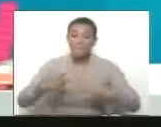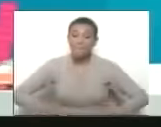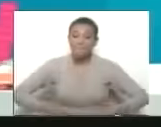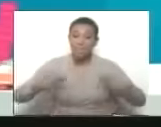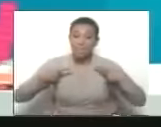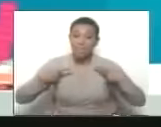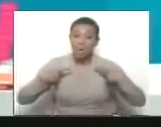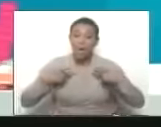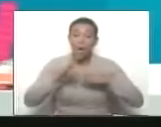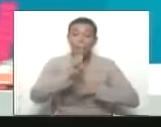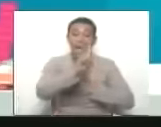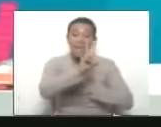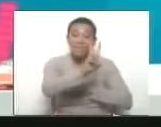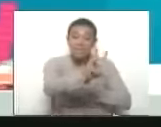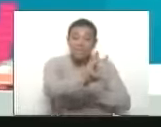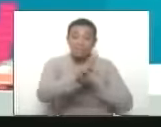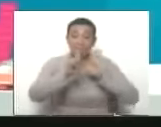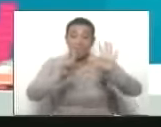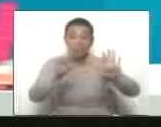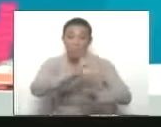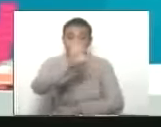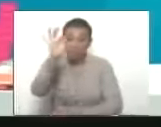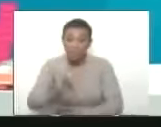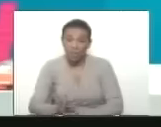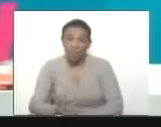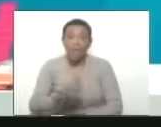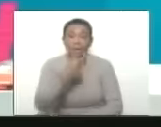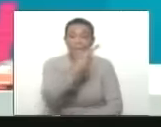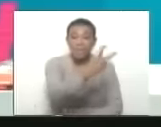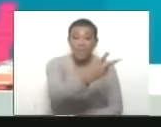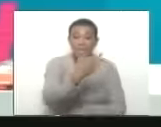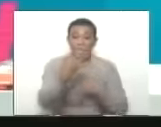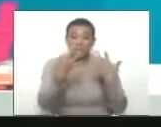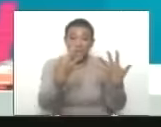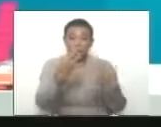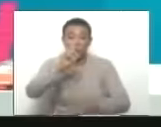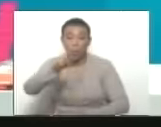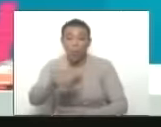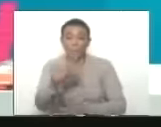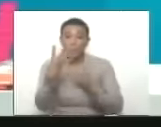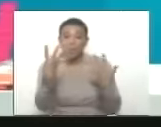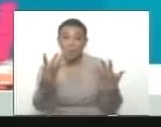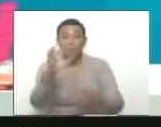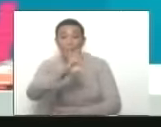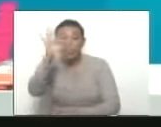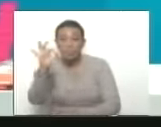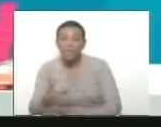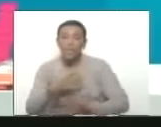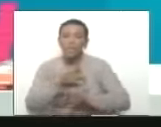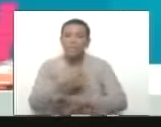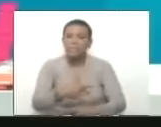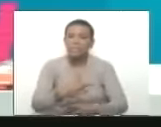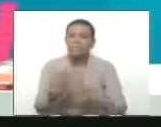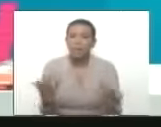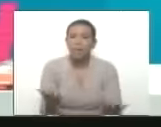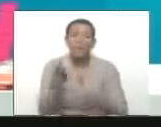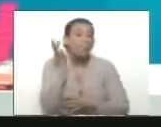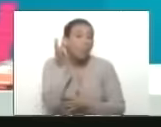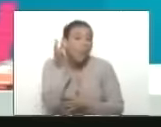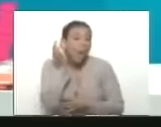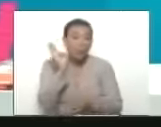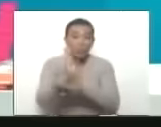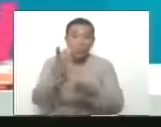36. El 28.9% está interesado mujer